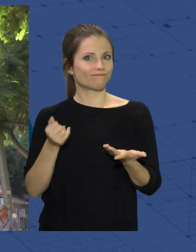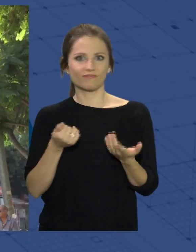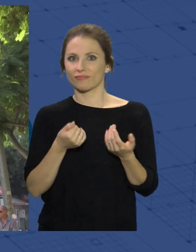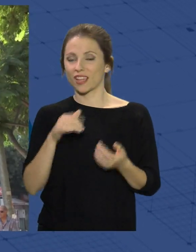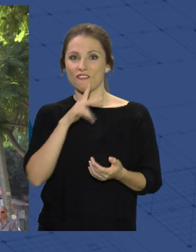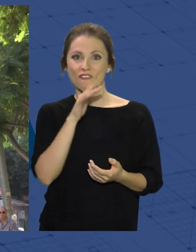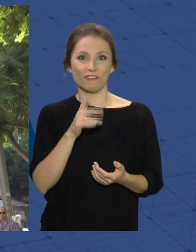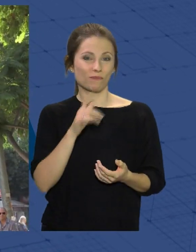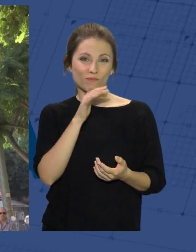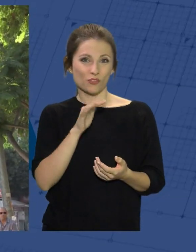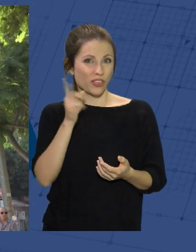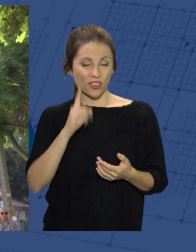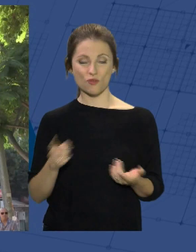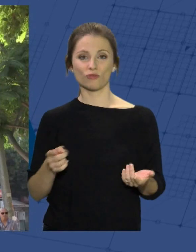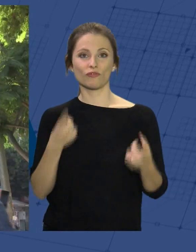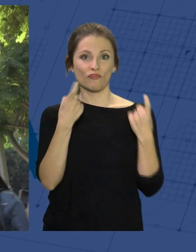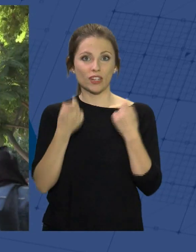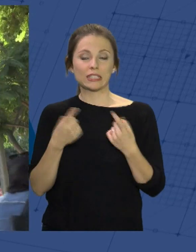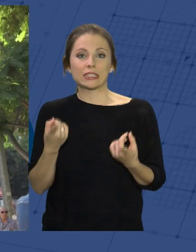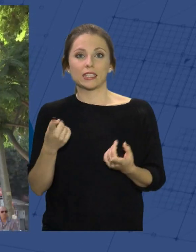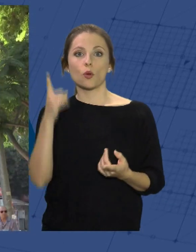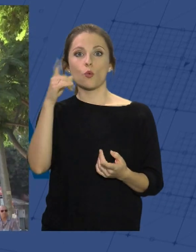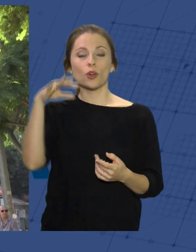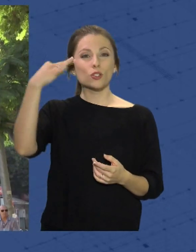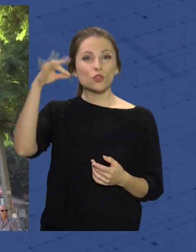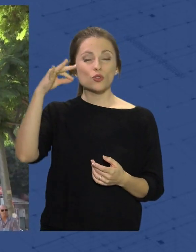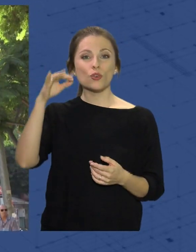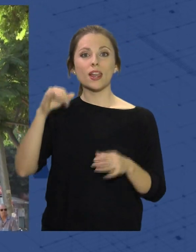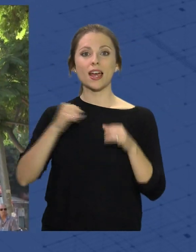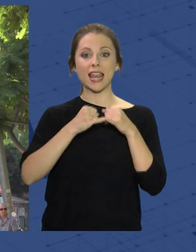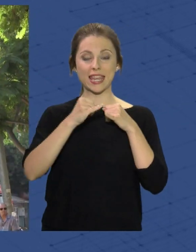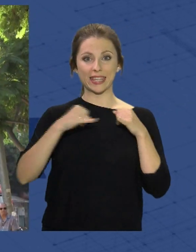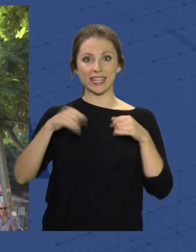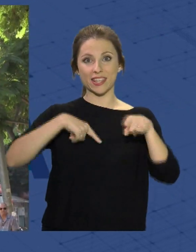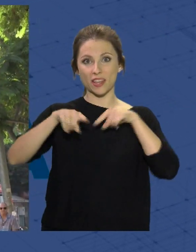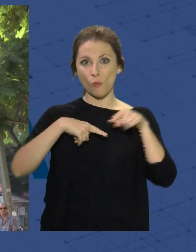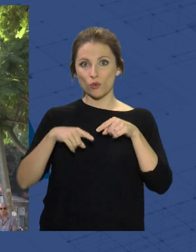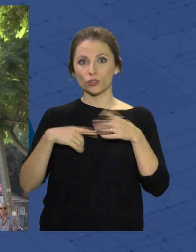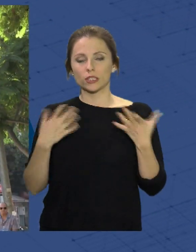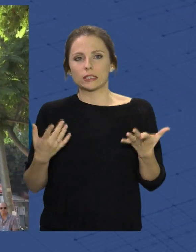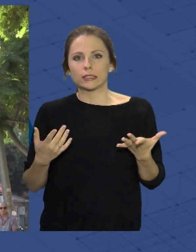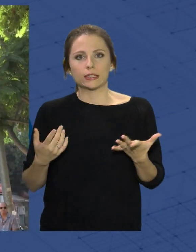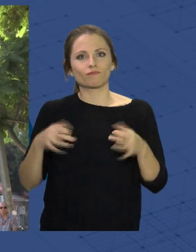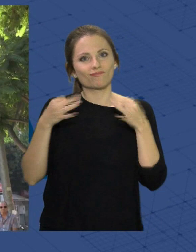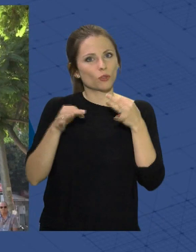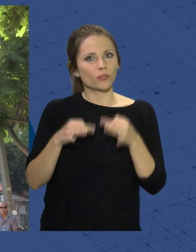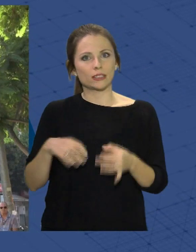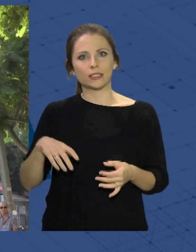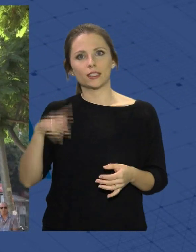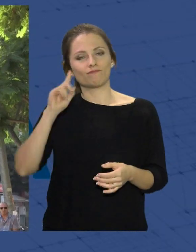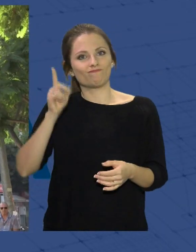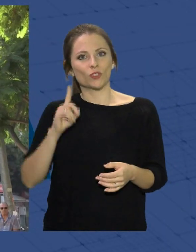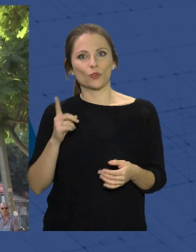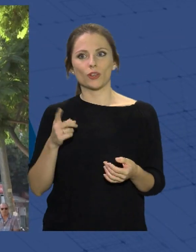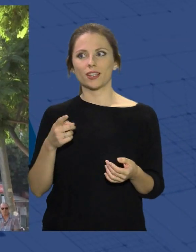y en tren tenemos una sola frecuencia de transporte que normalmente no hace que la gente